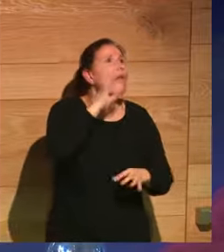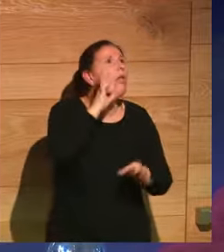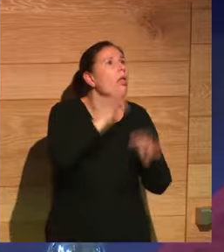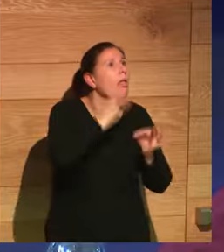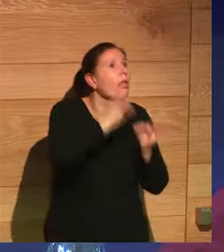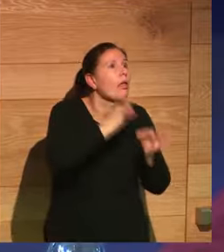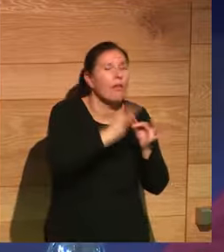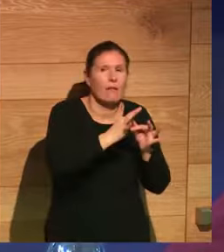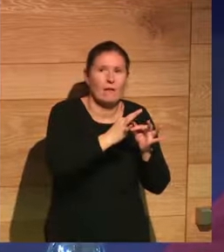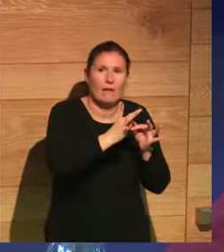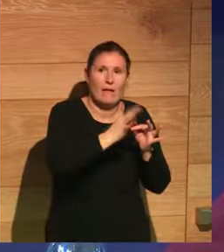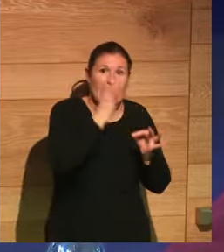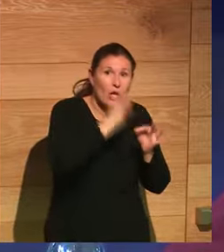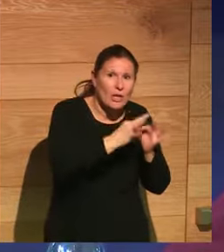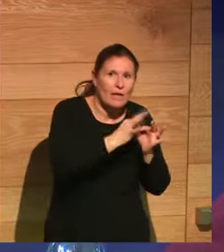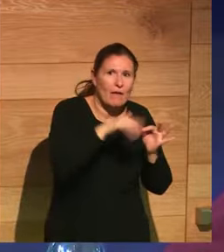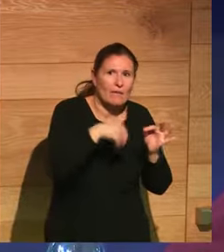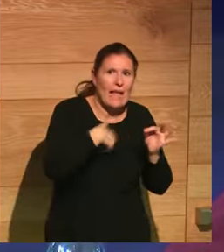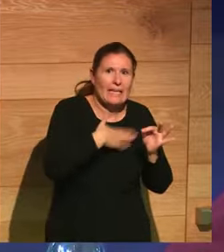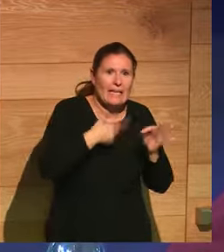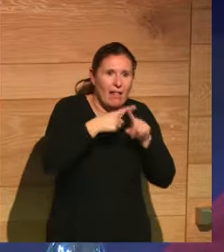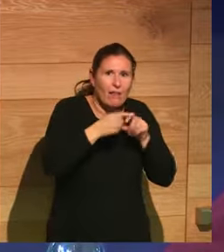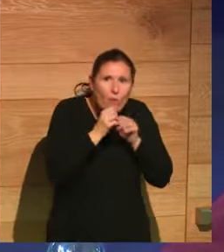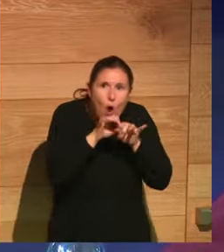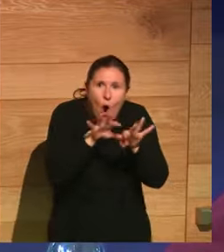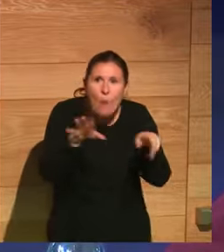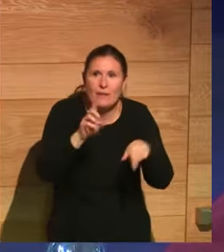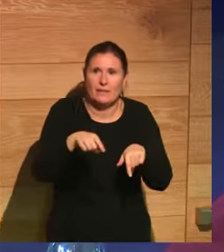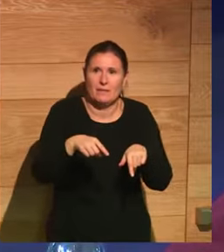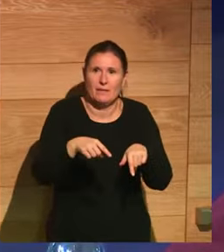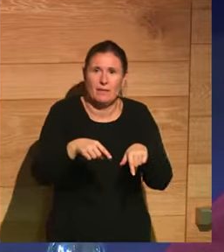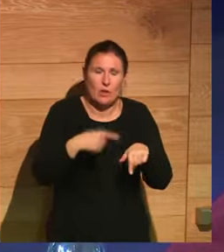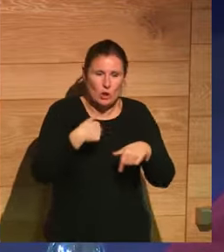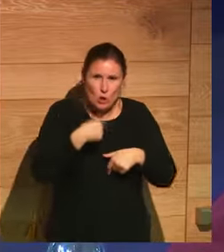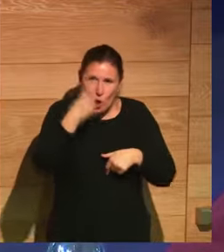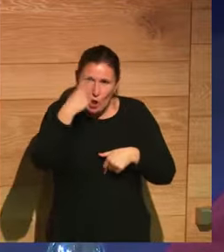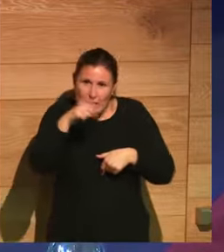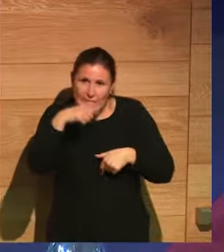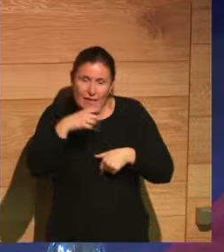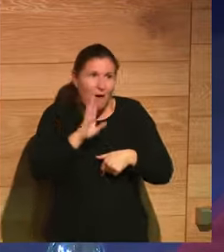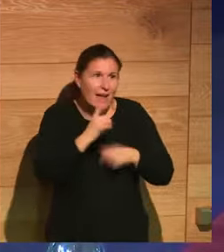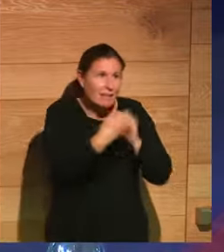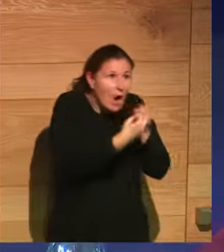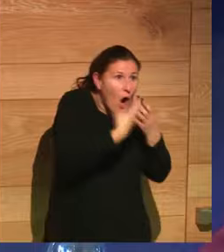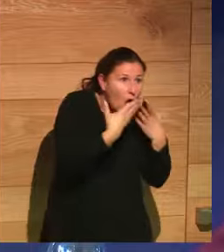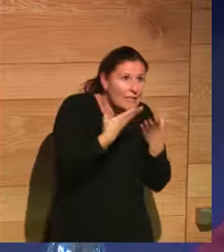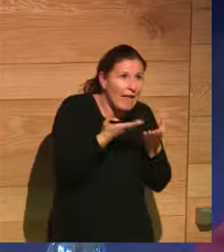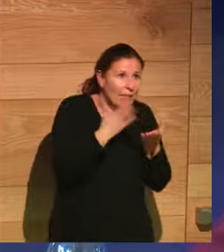deseo de compartir ese saber hermético que tenemos nosotros y al que hemos tenido acceso con el de al lado, lo